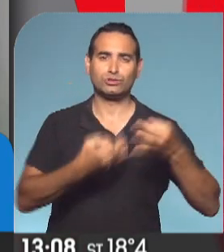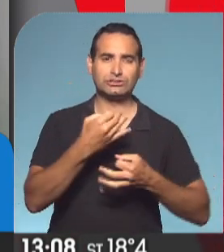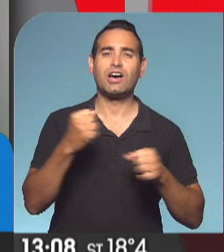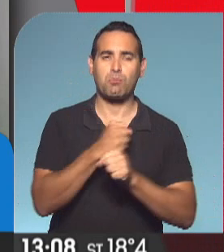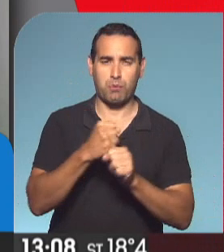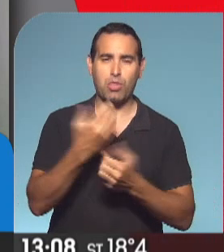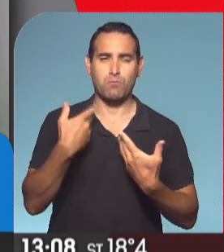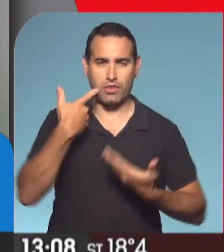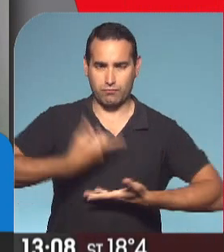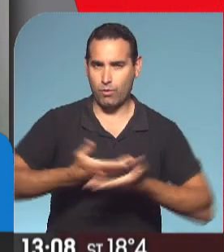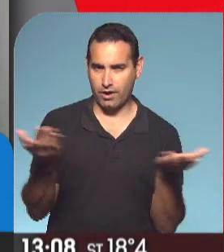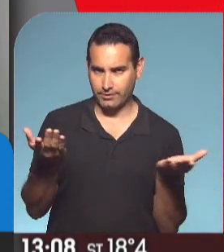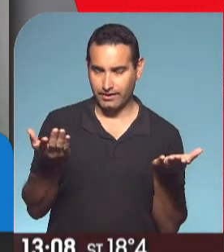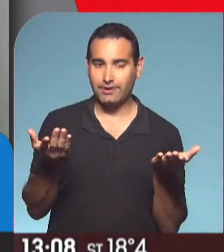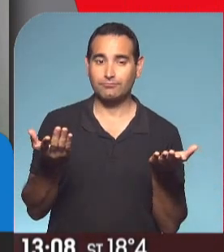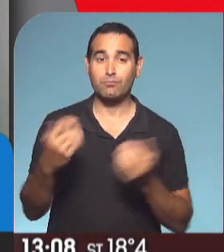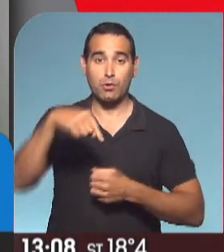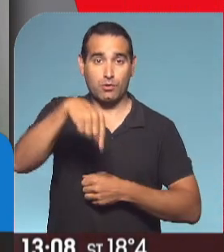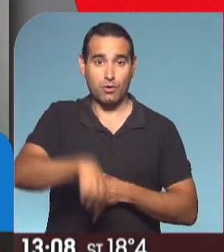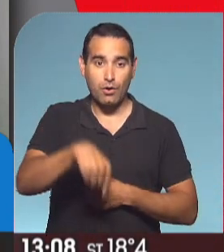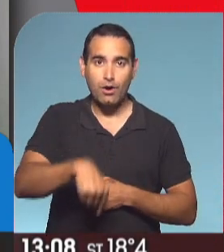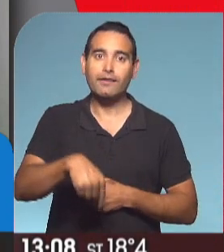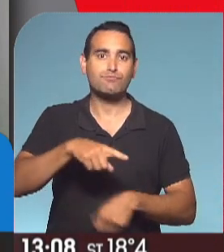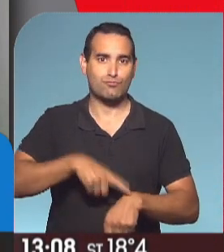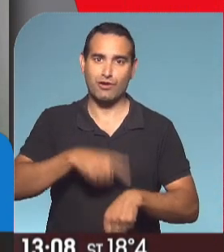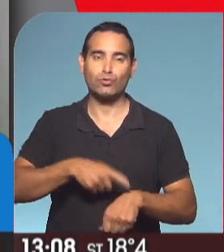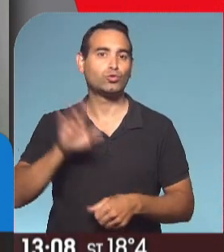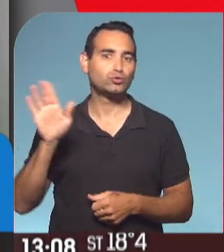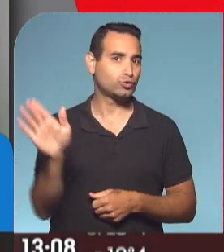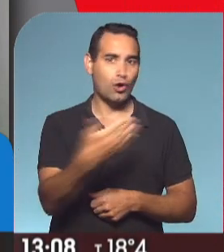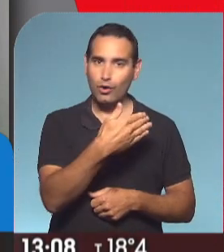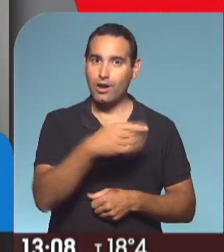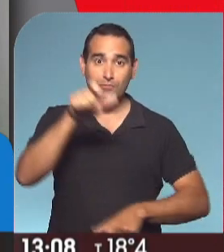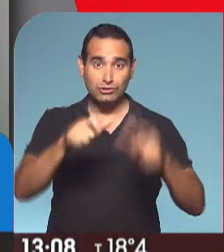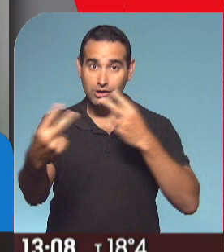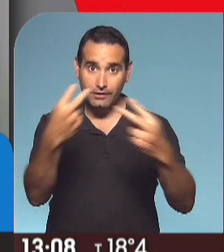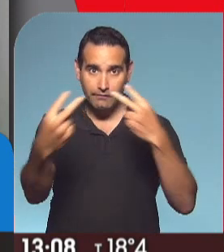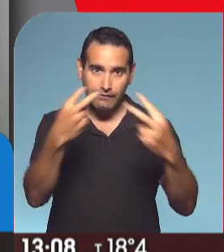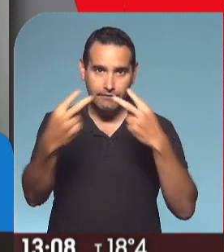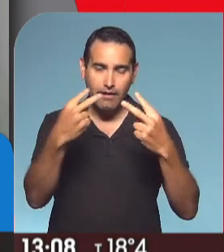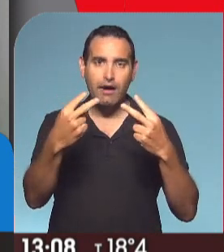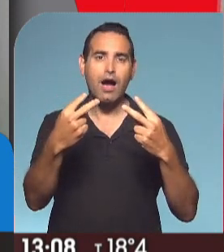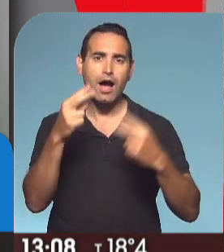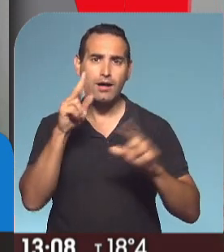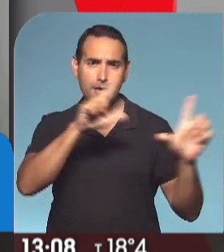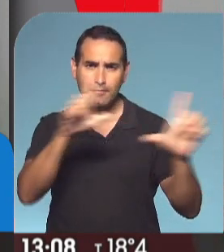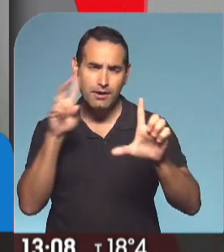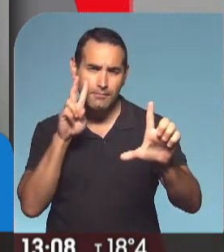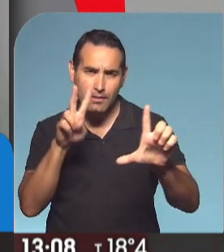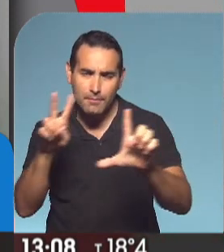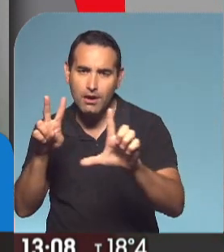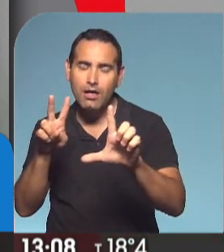para poder mostrarlas. mostrarlas porque hoy es el momento de que todos los que nos están viendo, al ver estas imágenes,